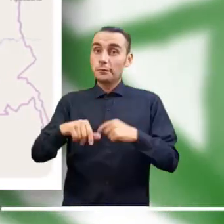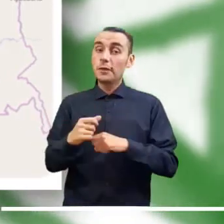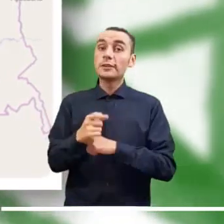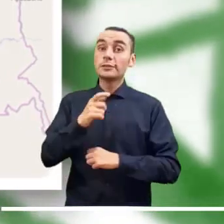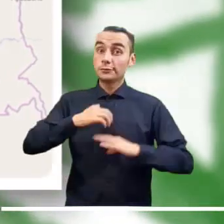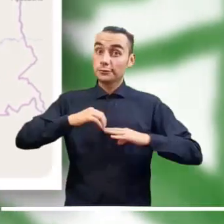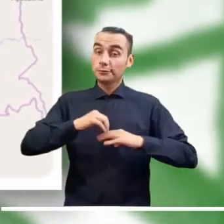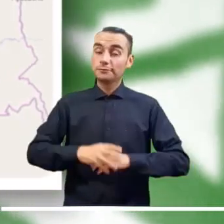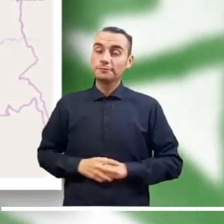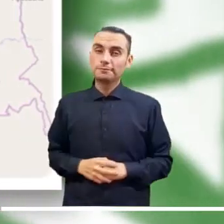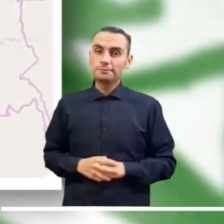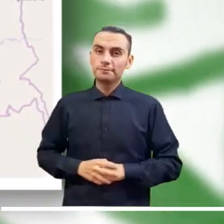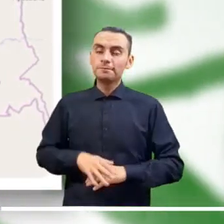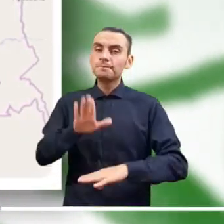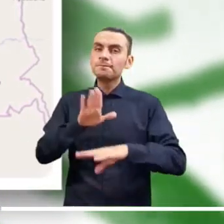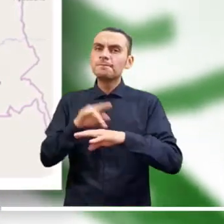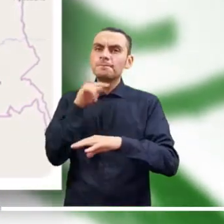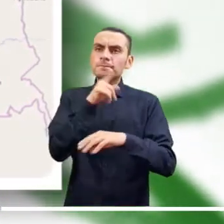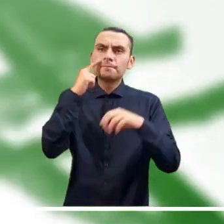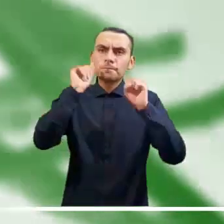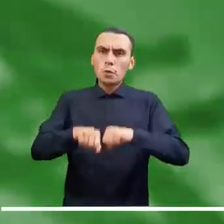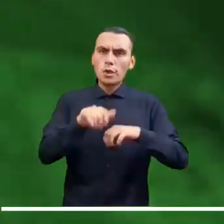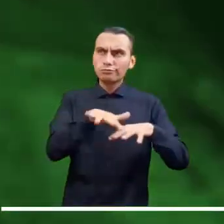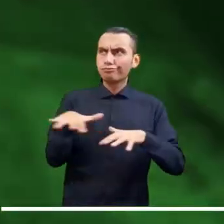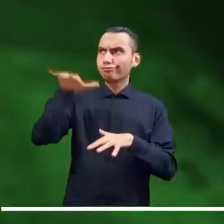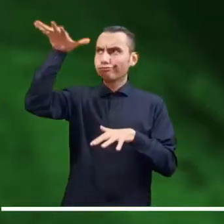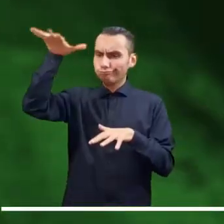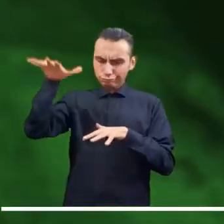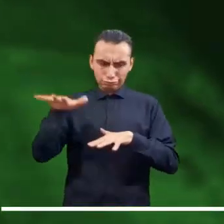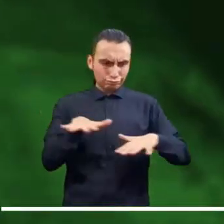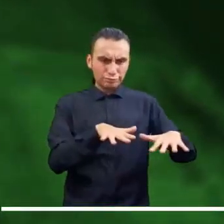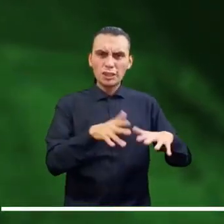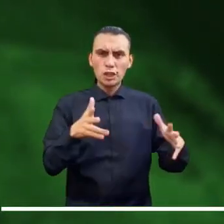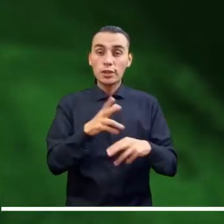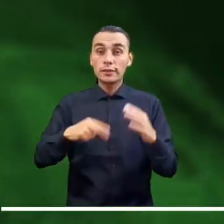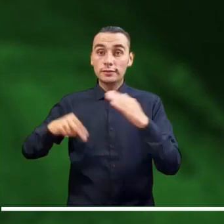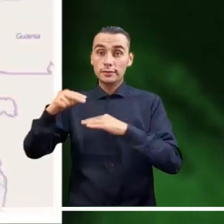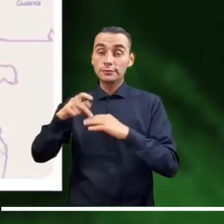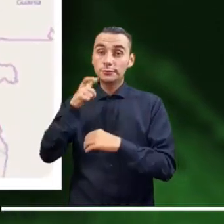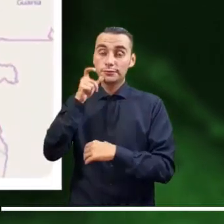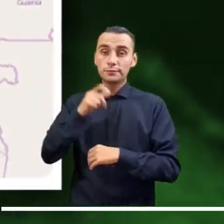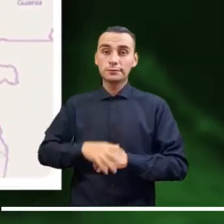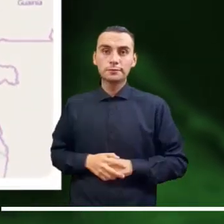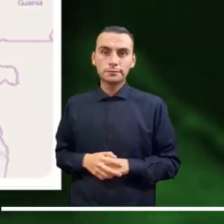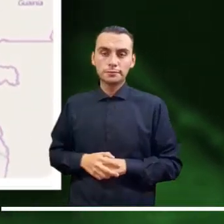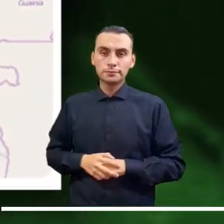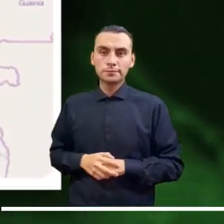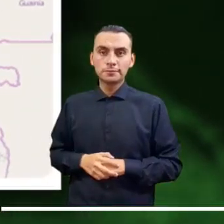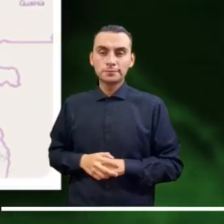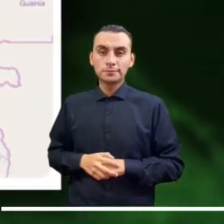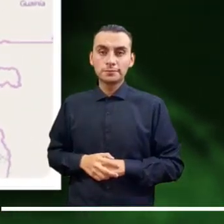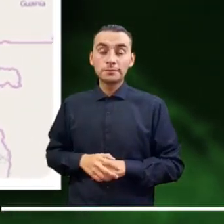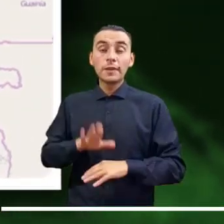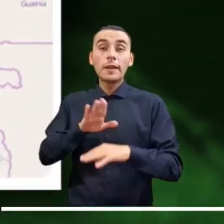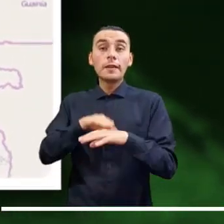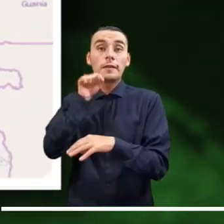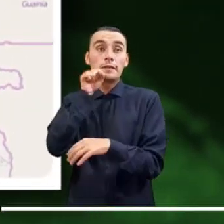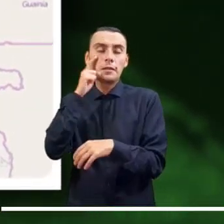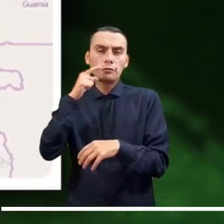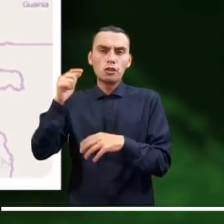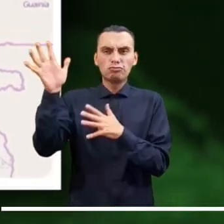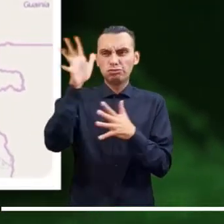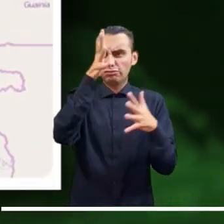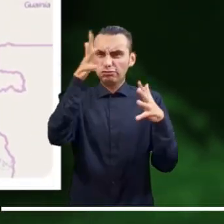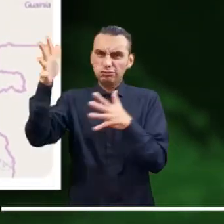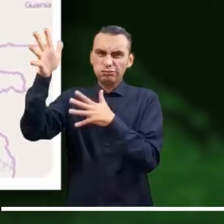Atlántico, Magdalena, Bolívar, Boyacá y Los Santanderes. Persiste la alerta máxima en el Pacífico, Los Andes, Meta y Caquetá